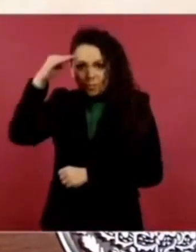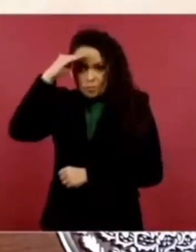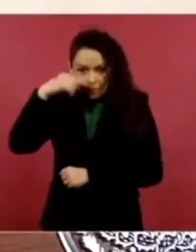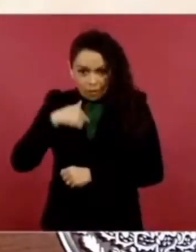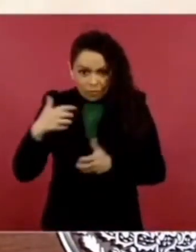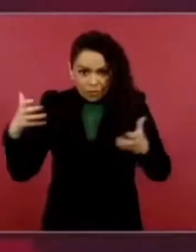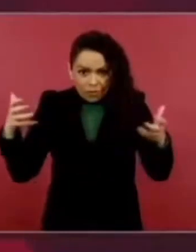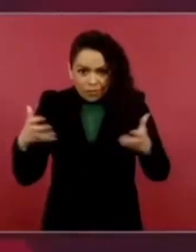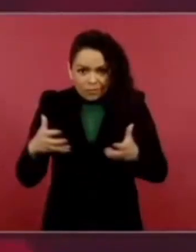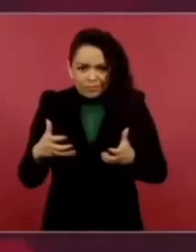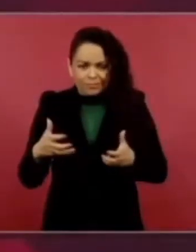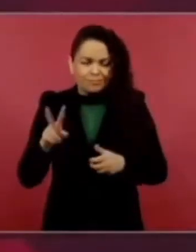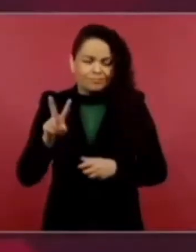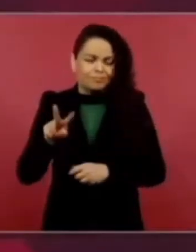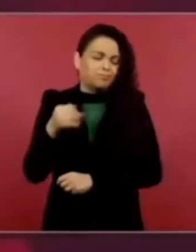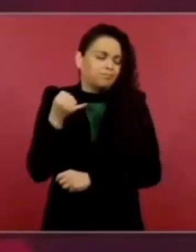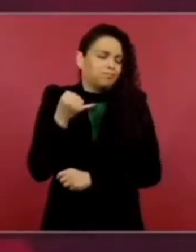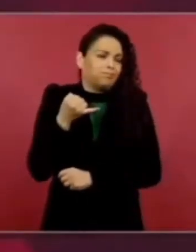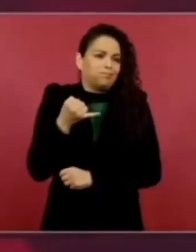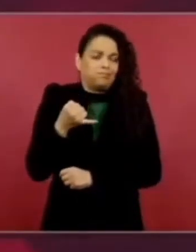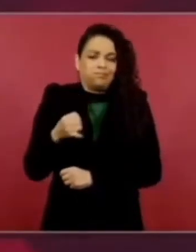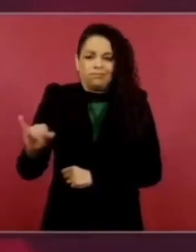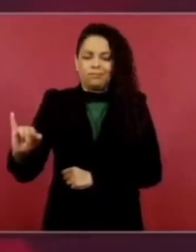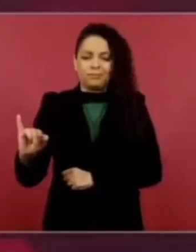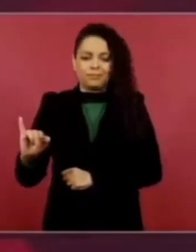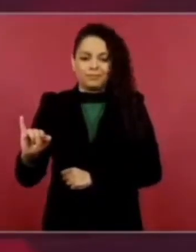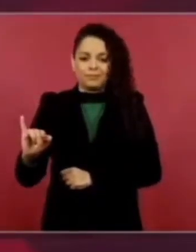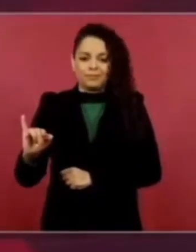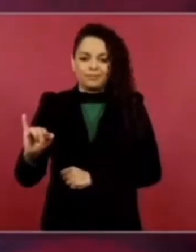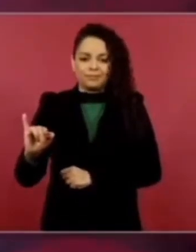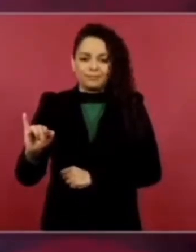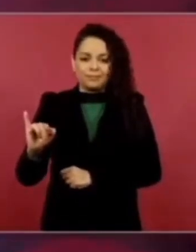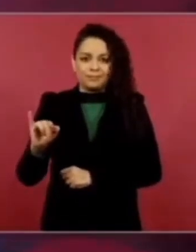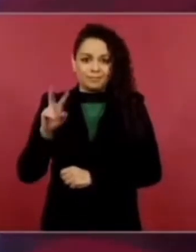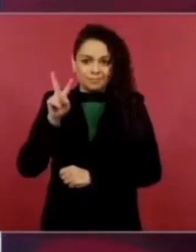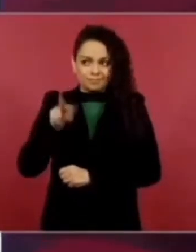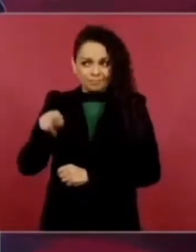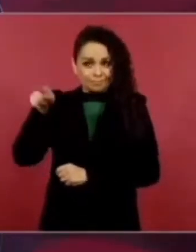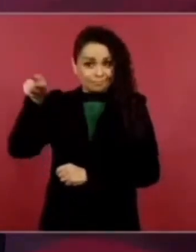¿será que tienen la mente